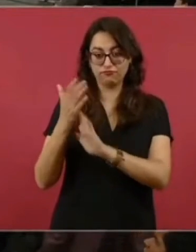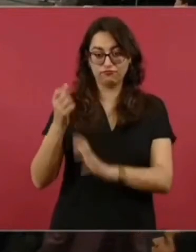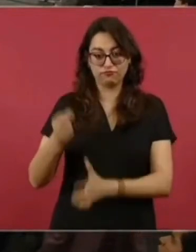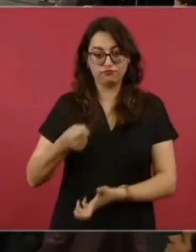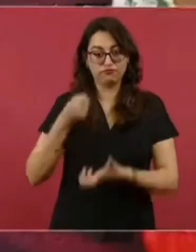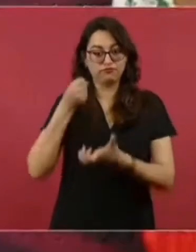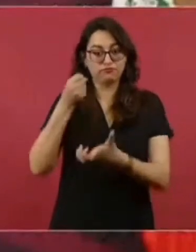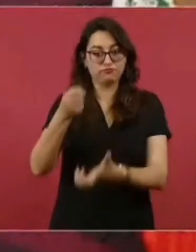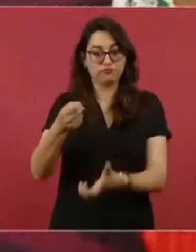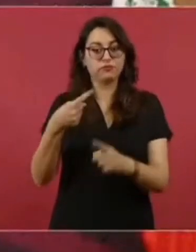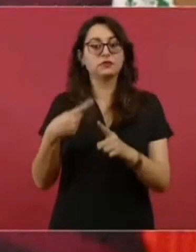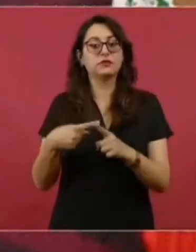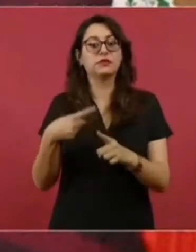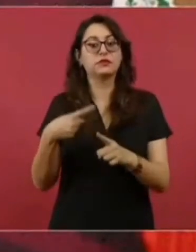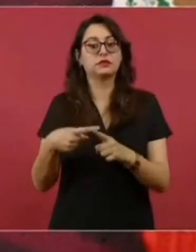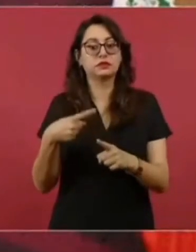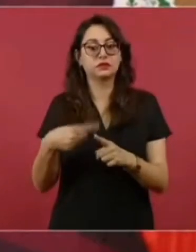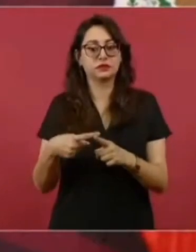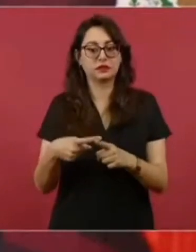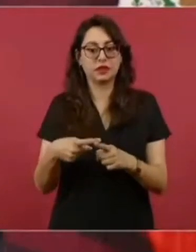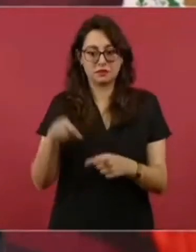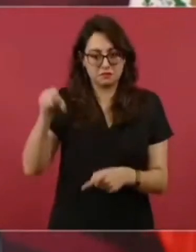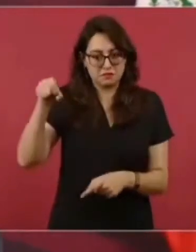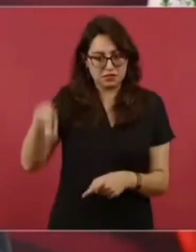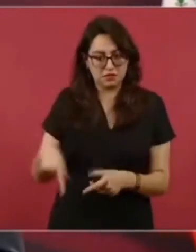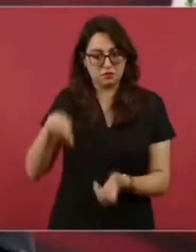surge de un crédito